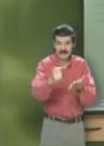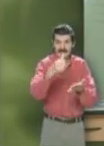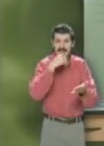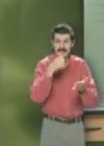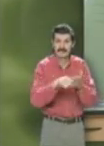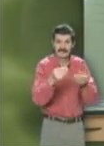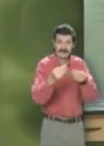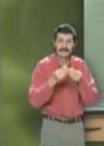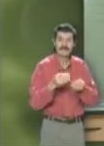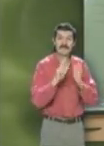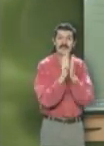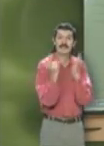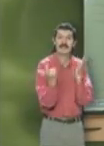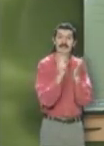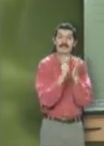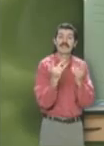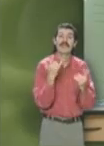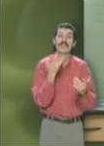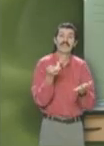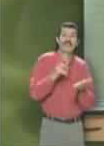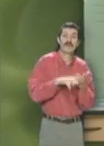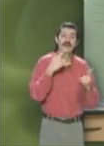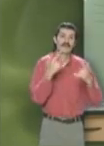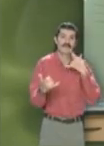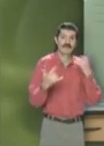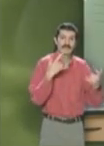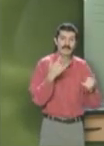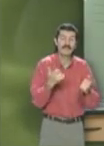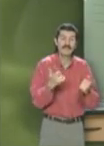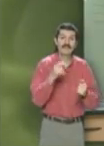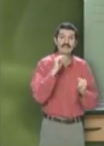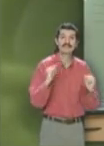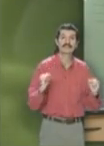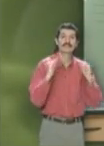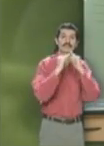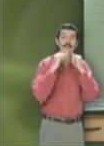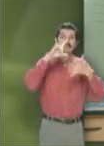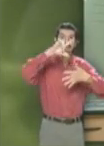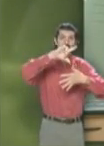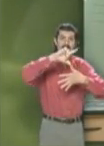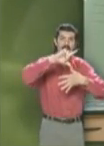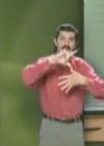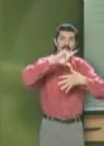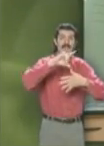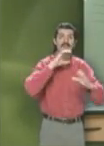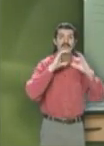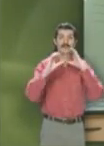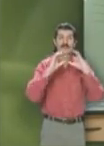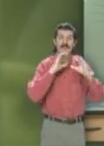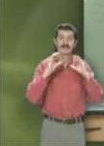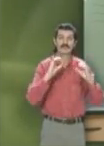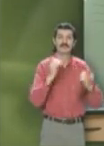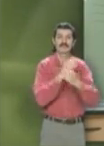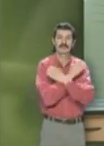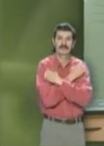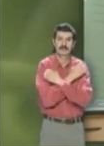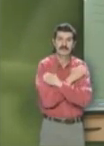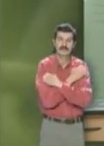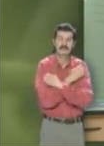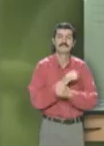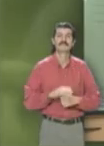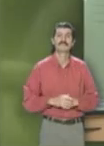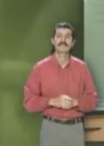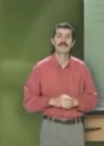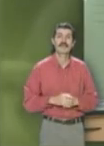Escríbanos a Revista del Doble Esfuerzo, Instituto Latinoamericano de la Comunicación